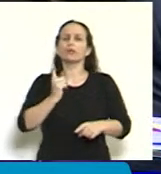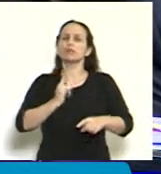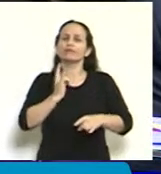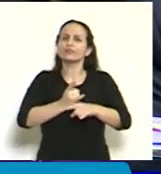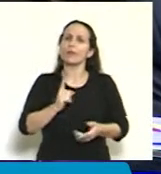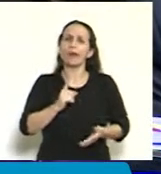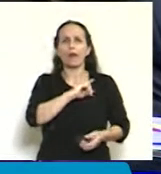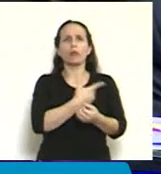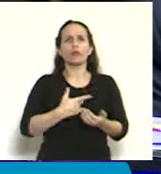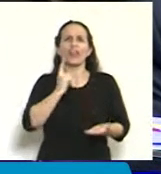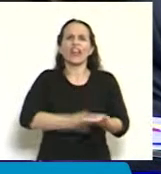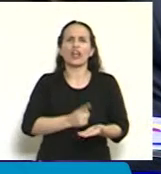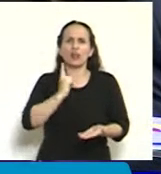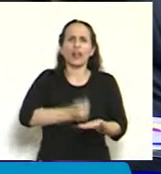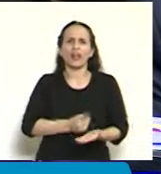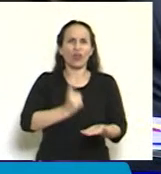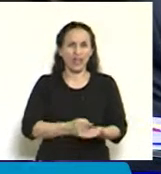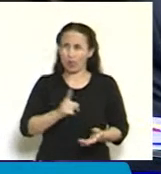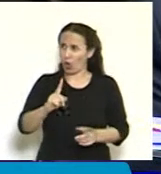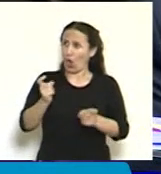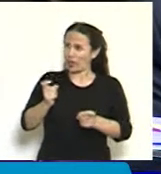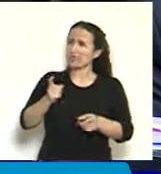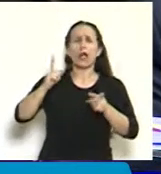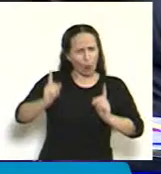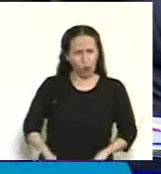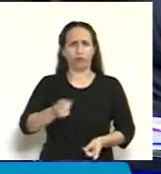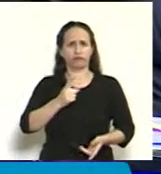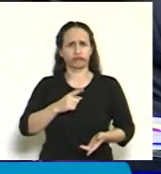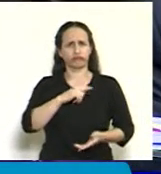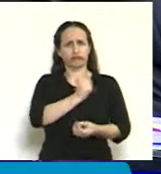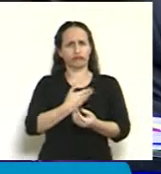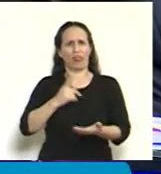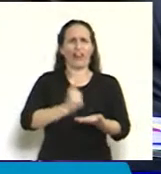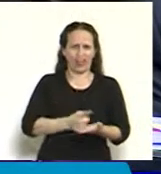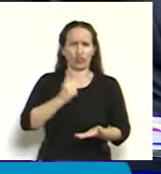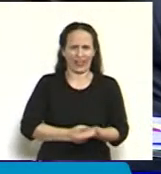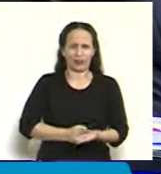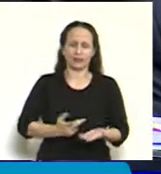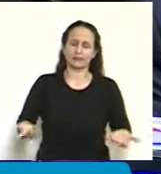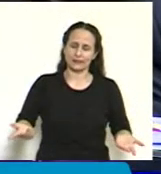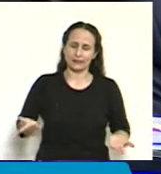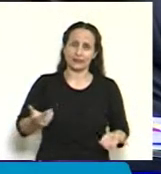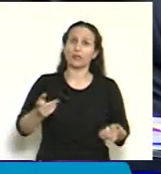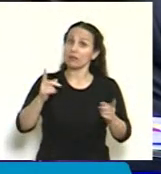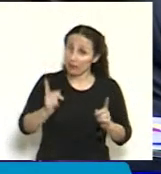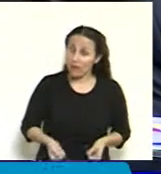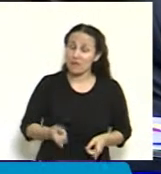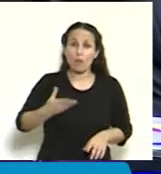necesidad y urgencia cuando no fuiste necesario. Es más, como nos ha pasado en muchas oportunidades,